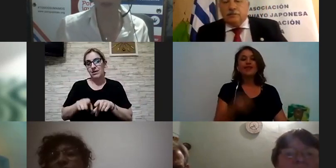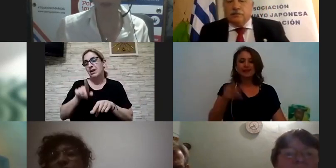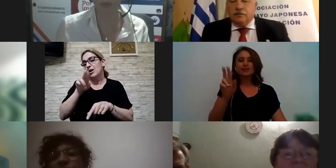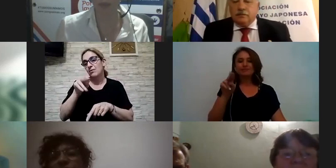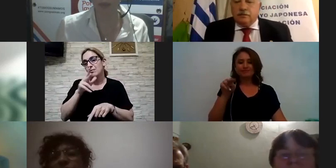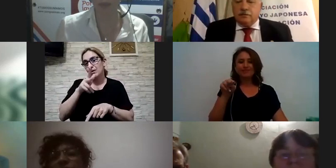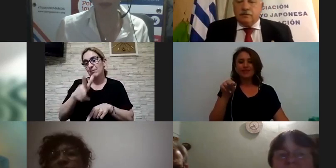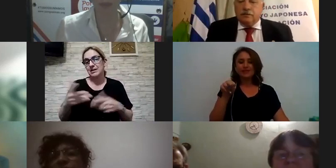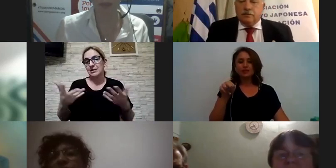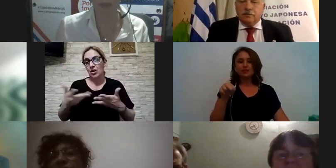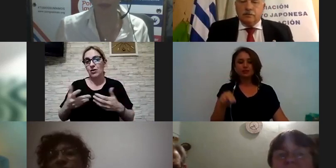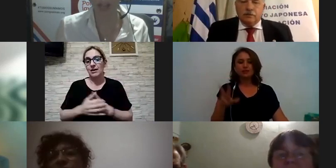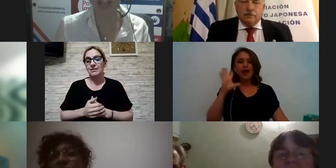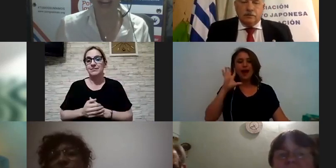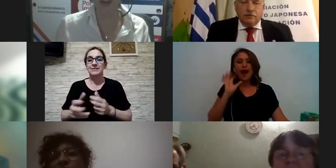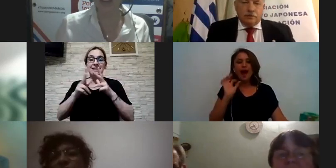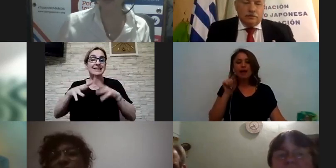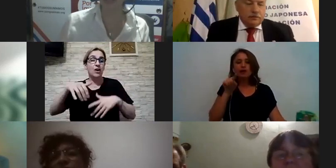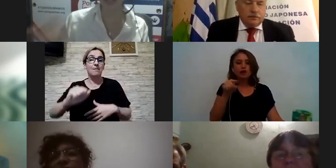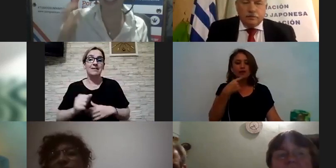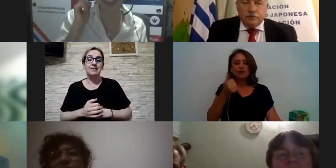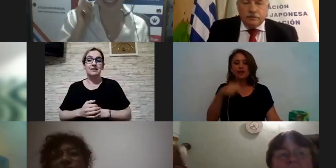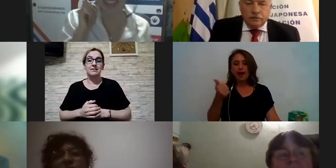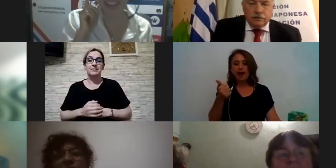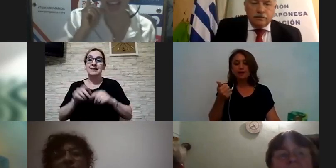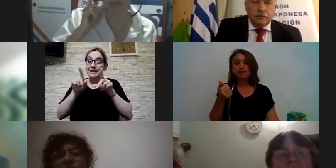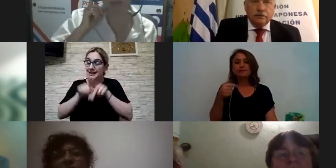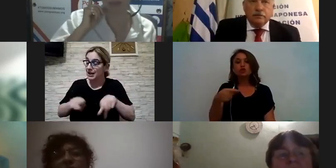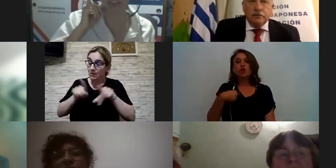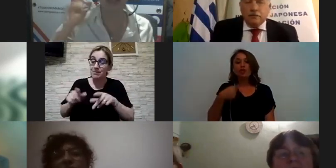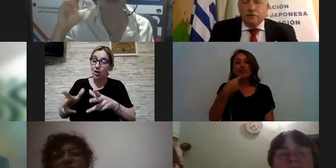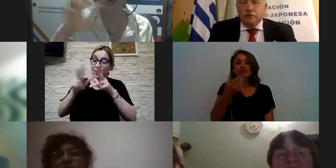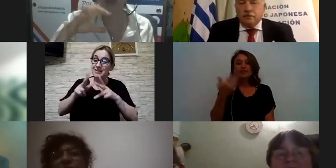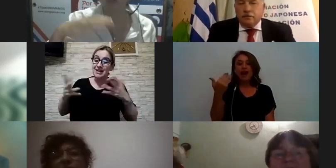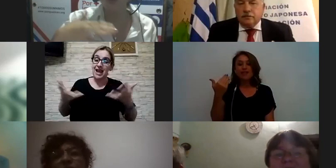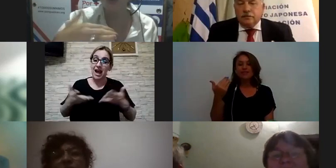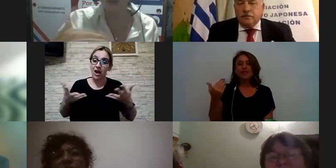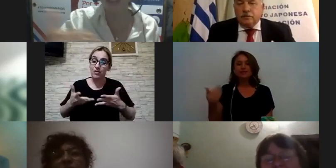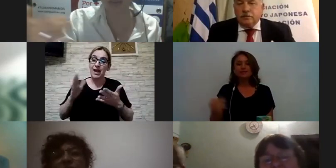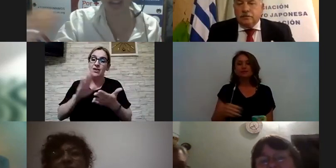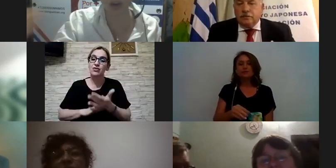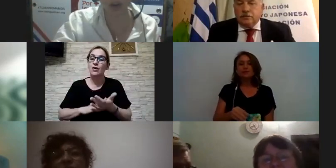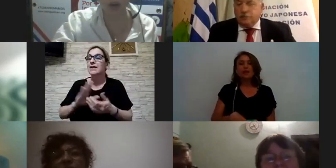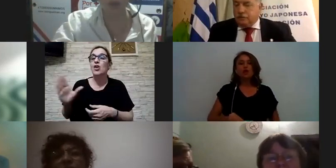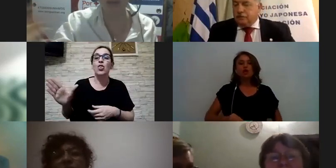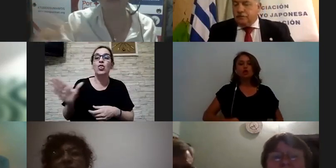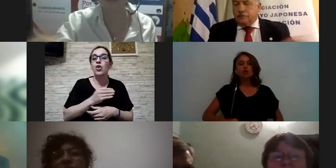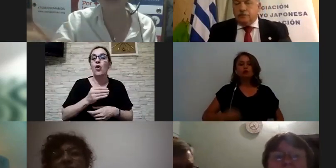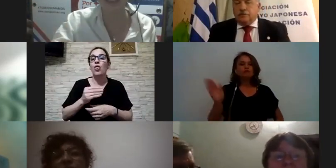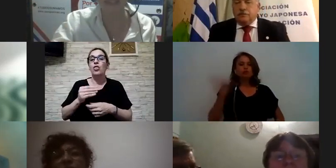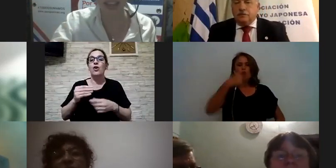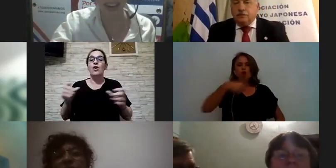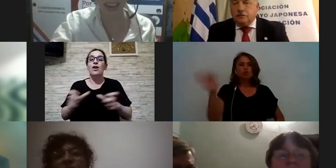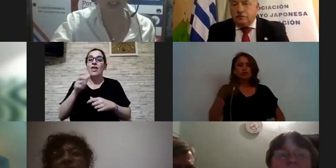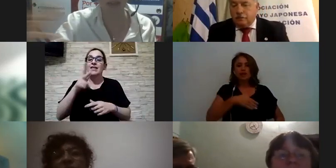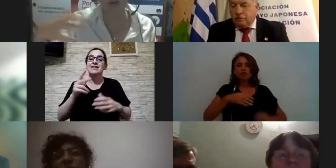Ana no sé si querés decir algo eso claro eso es lo que decía recién que tiene que ver con que todo es un diagnóstico para poder